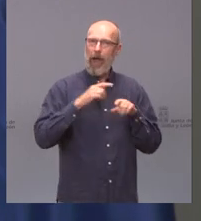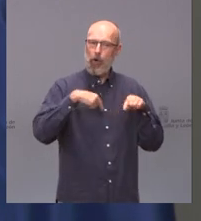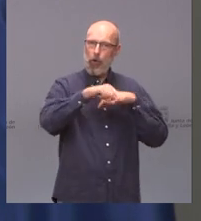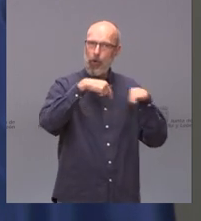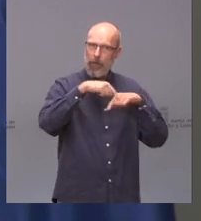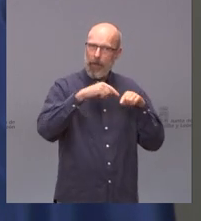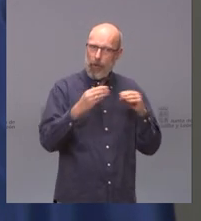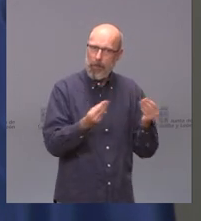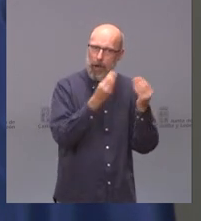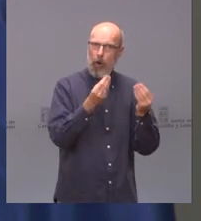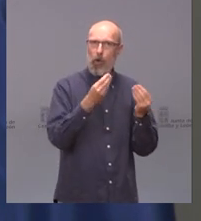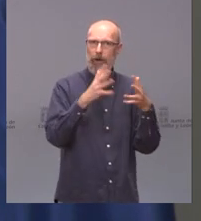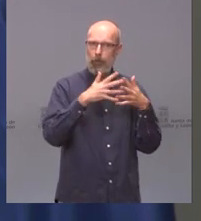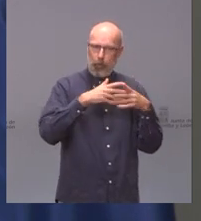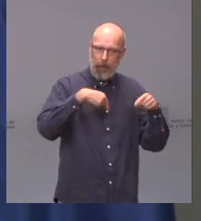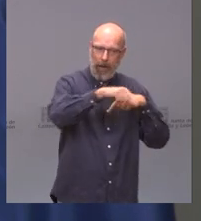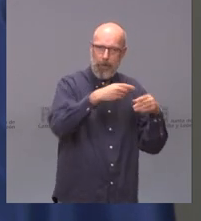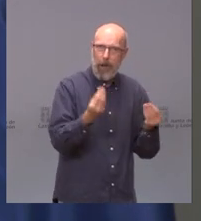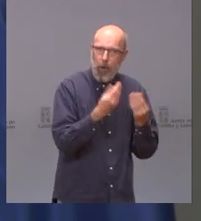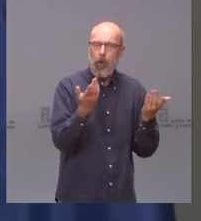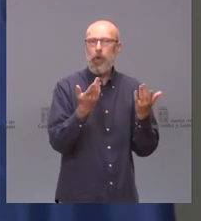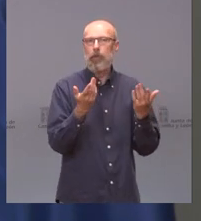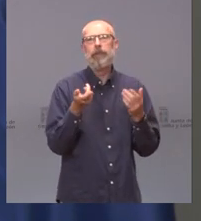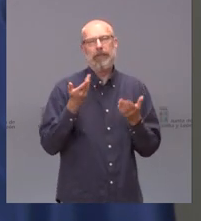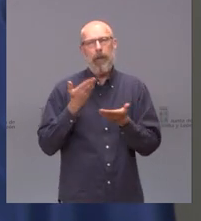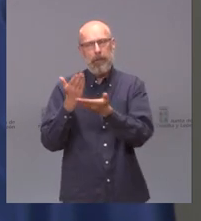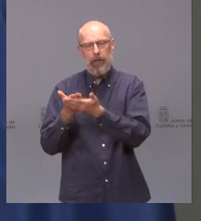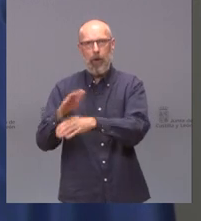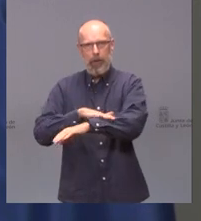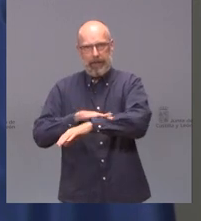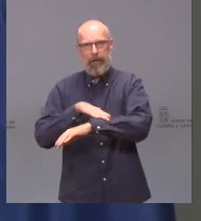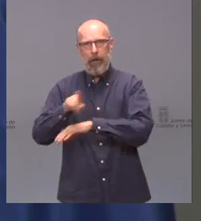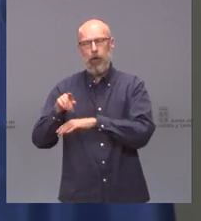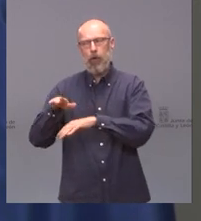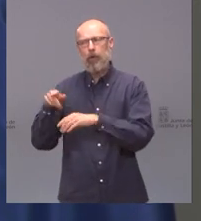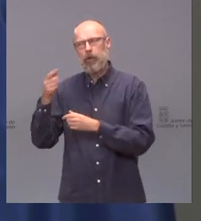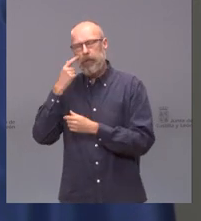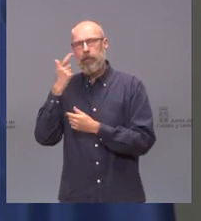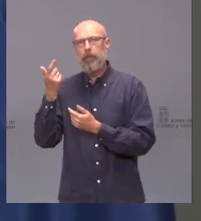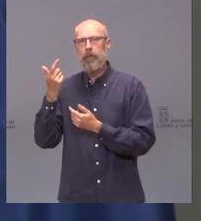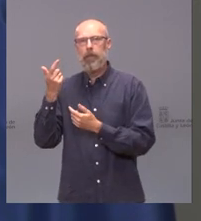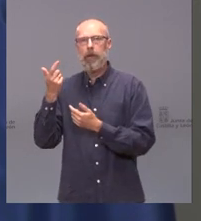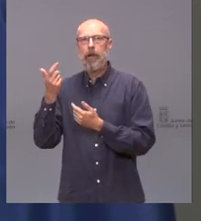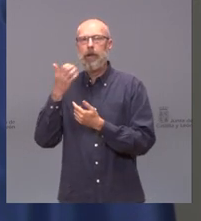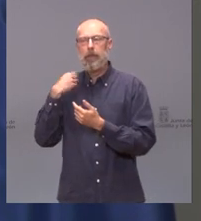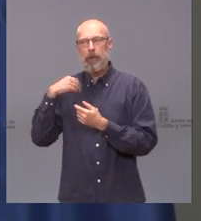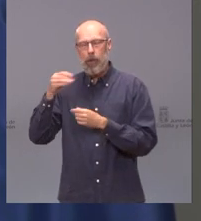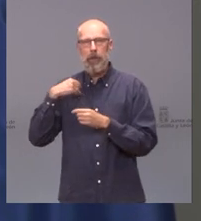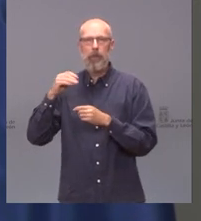infraestructuras también la petición al ministerio y al gobierno para que cumpla con su promesa de montar la reina